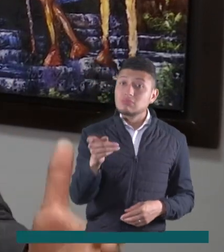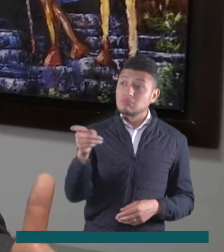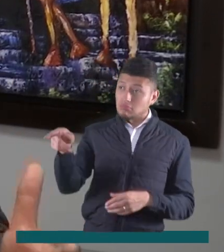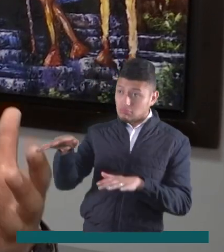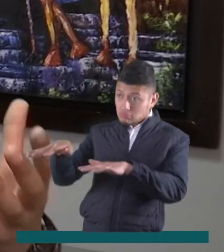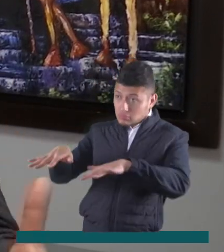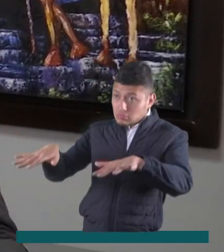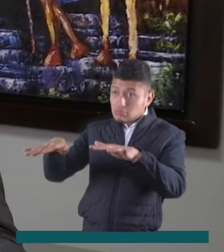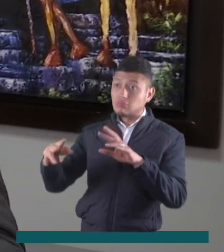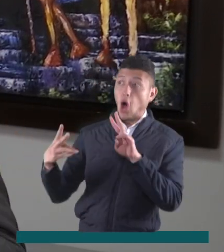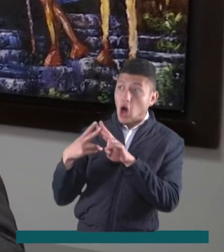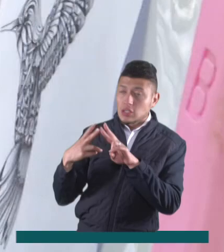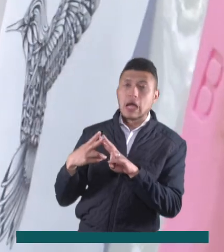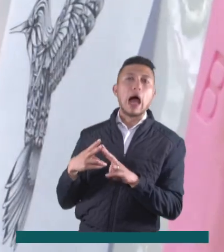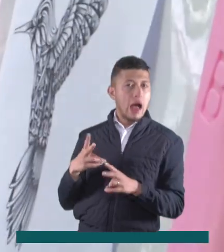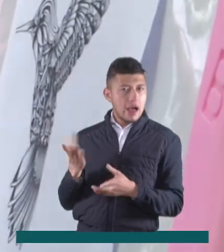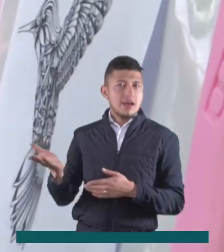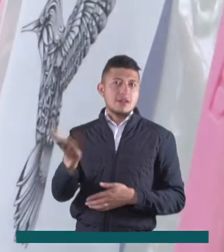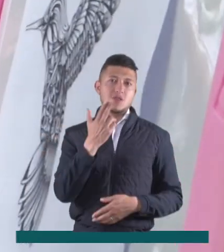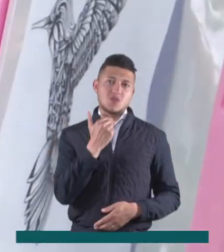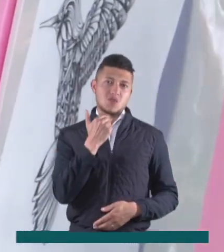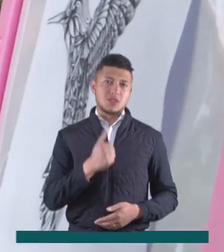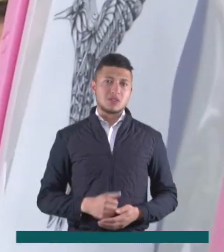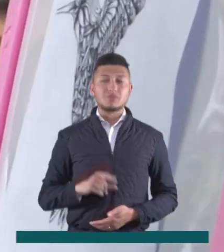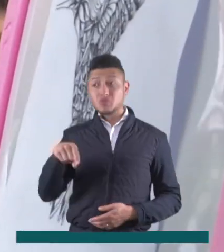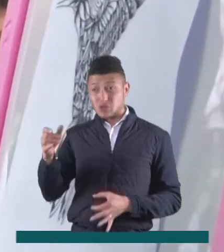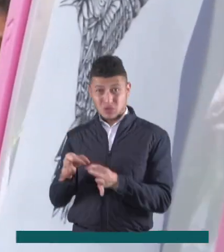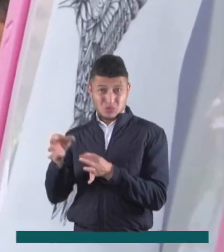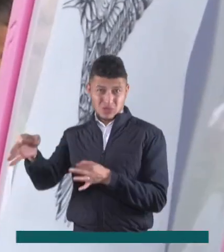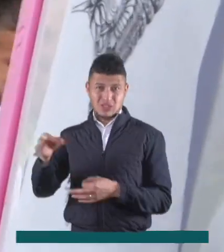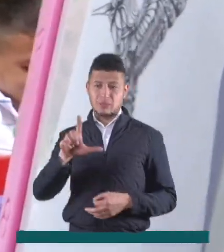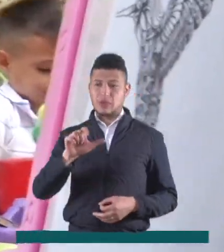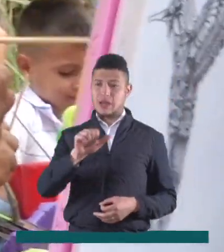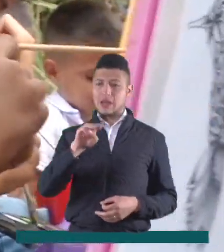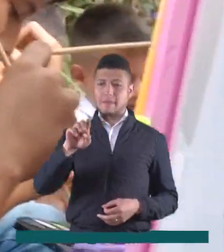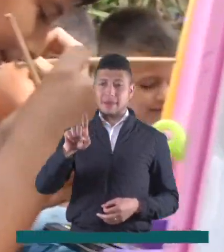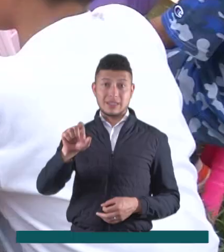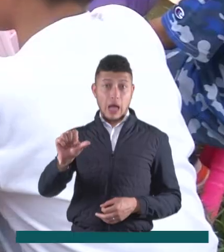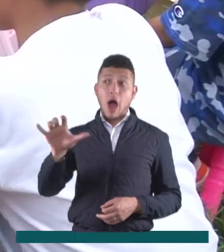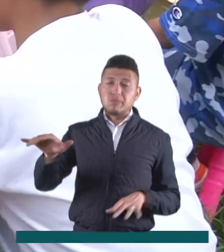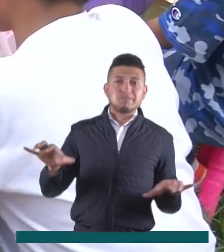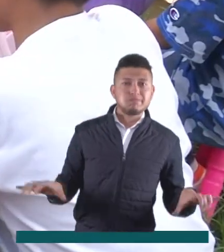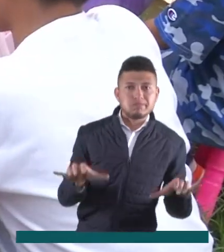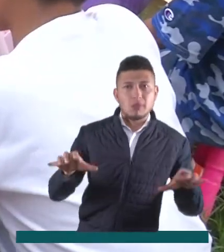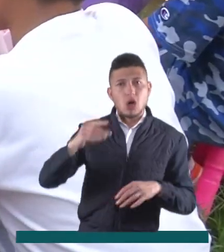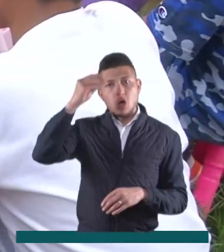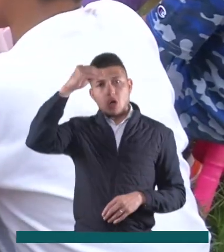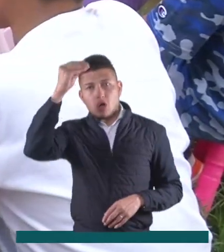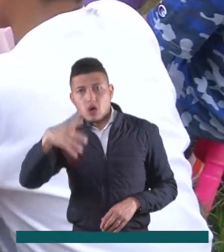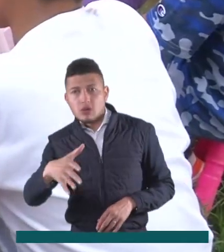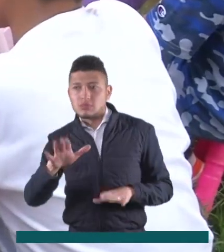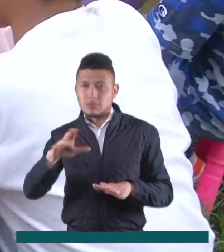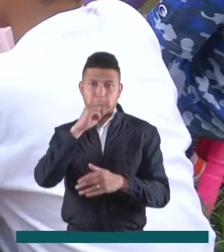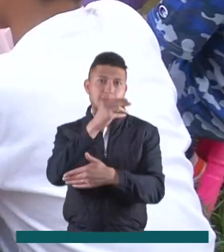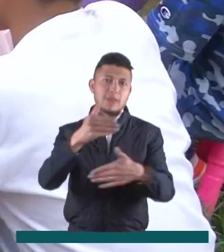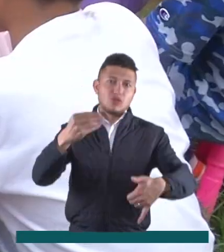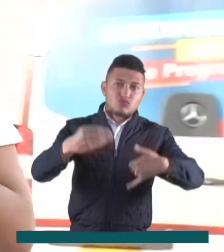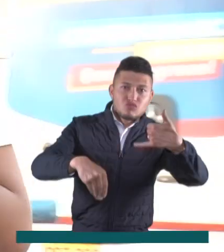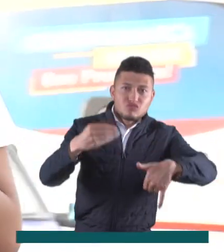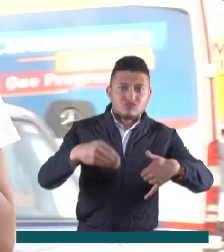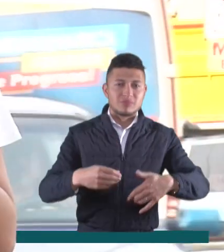solo de lugares reconocidos. En otros municipios, como la mesa, previo a esta celebración se realizaron actividades lúdicas con los niños.